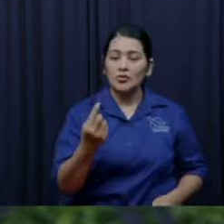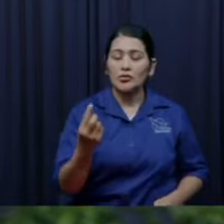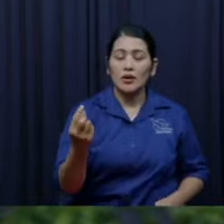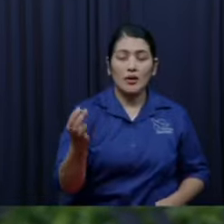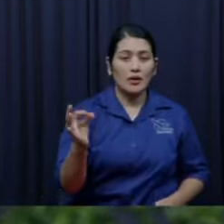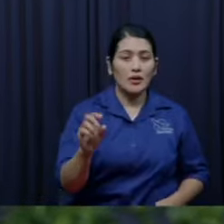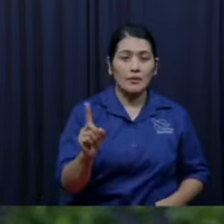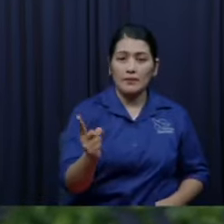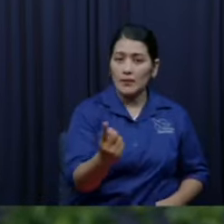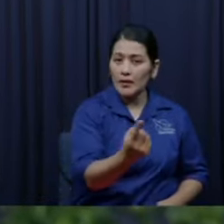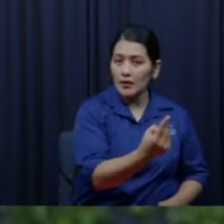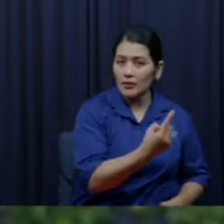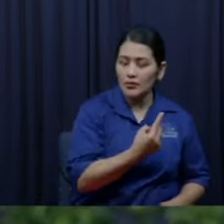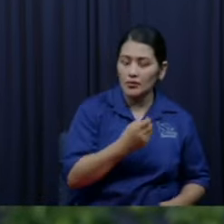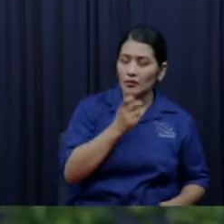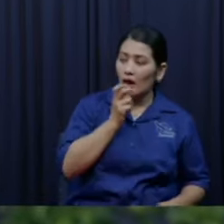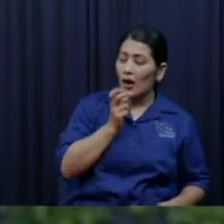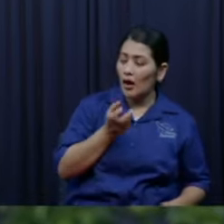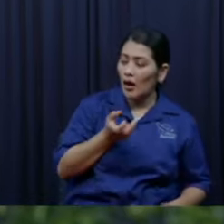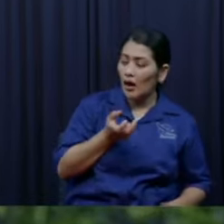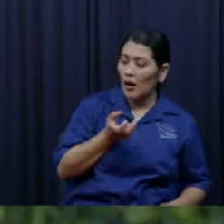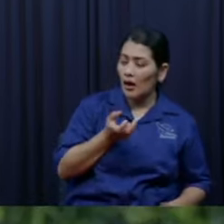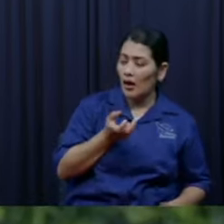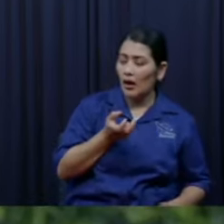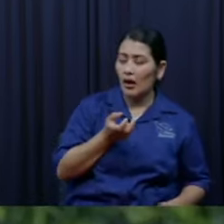fotos ni nada pero eso fue lo que él me dijo